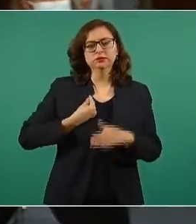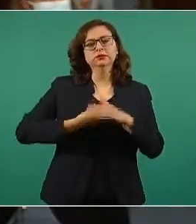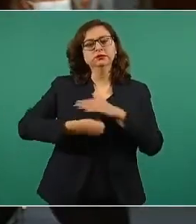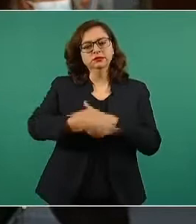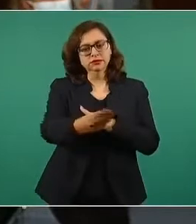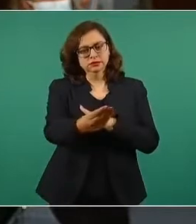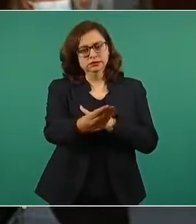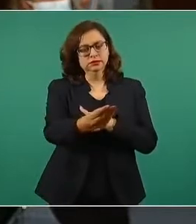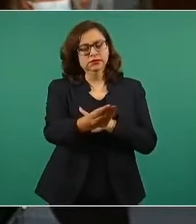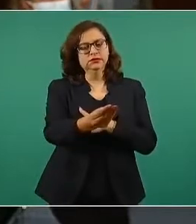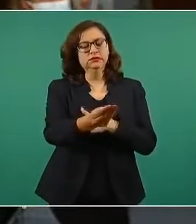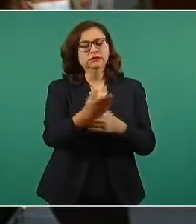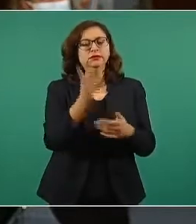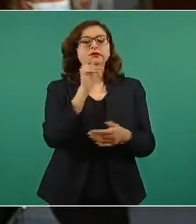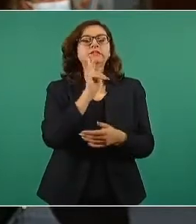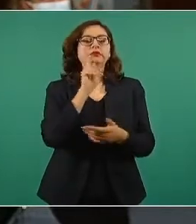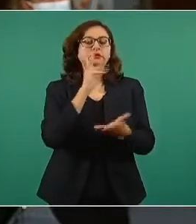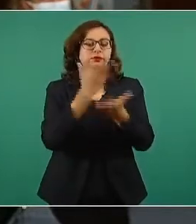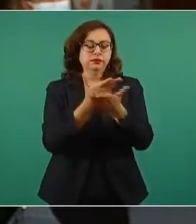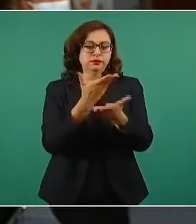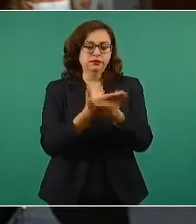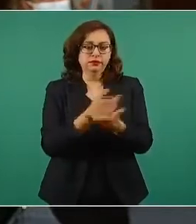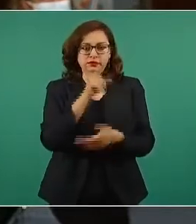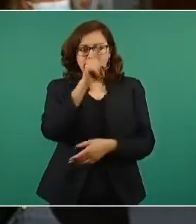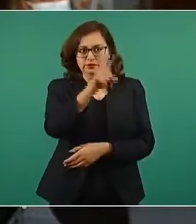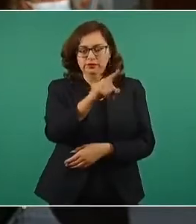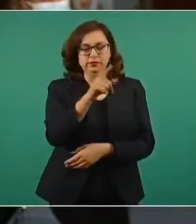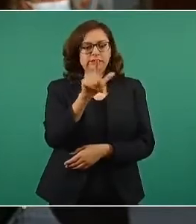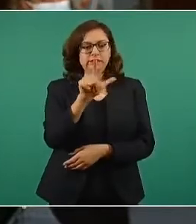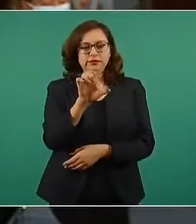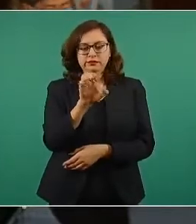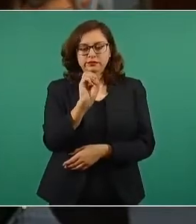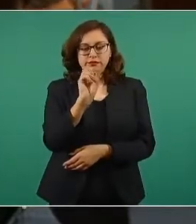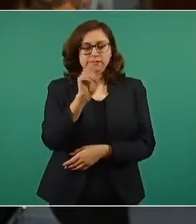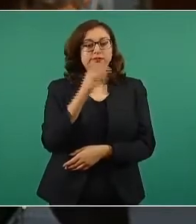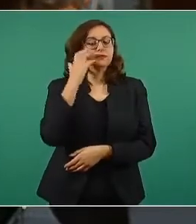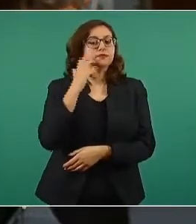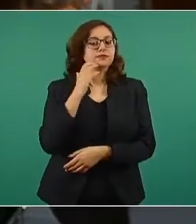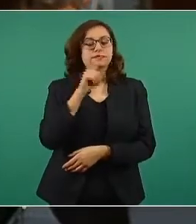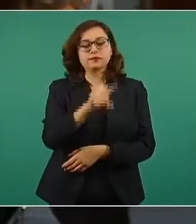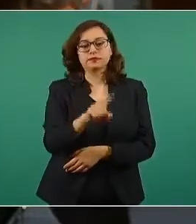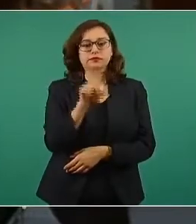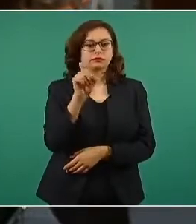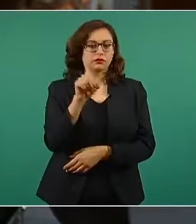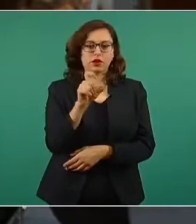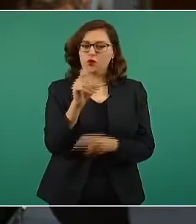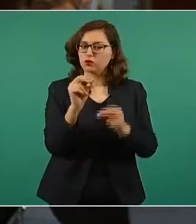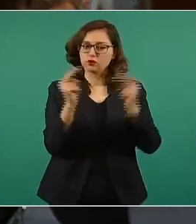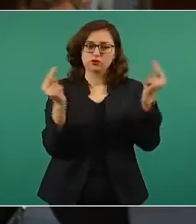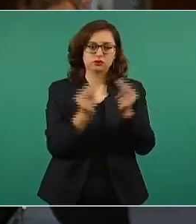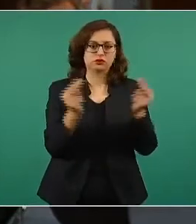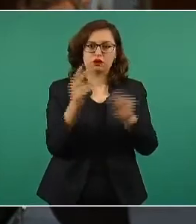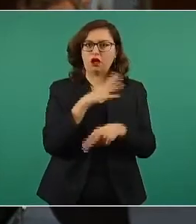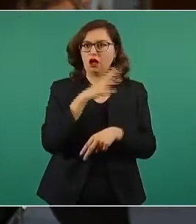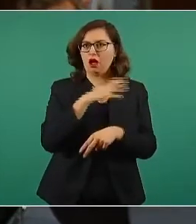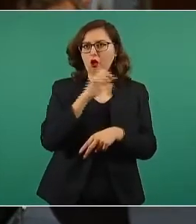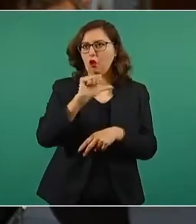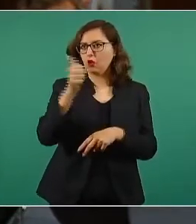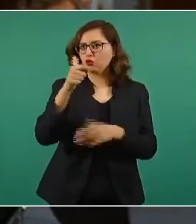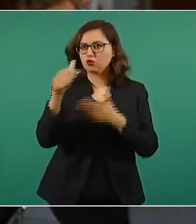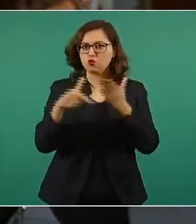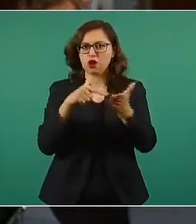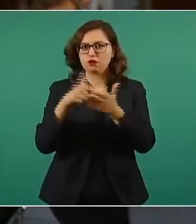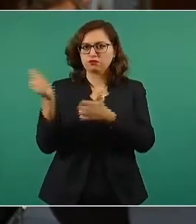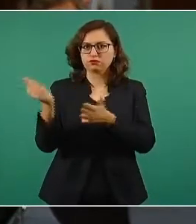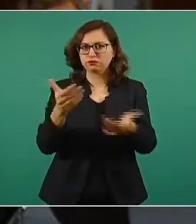las pruebas de que León podría abastecerse de otras fuentes para el agua y